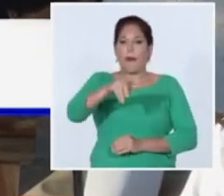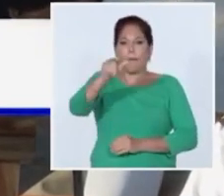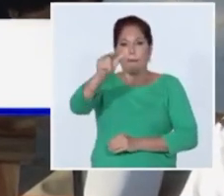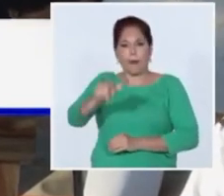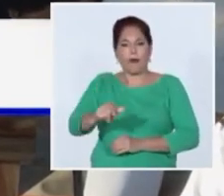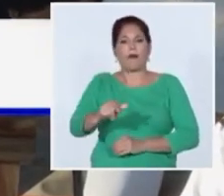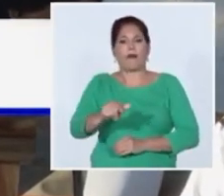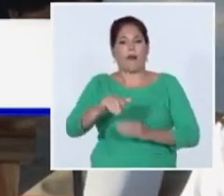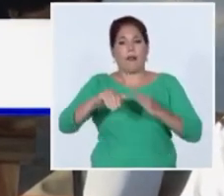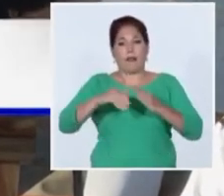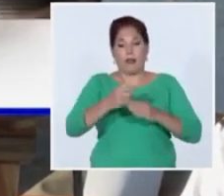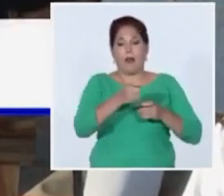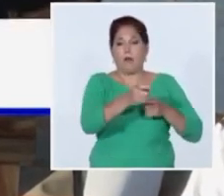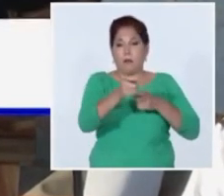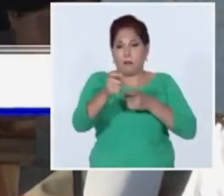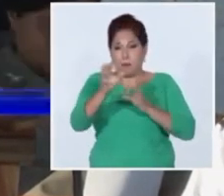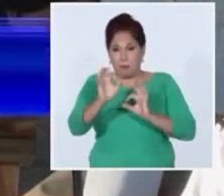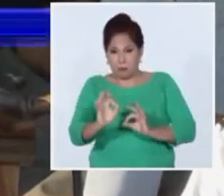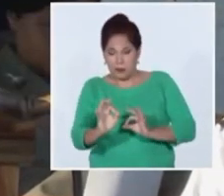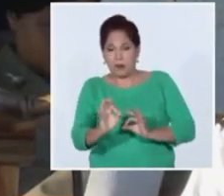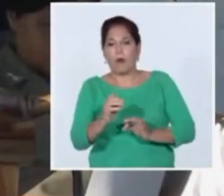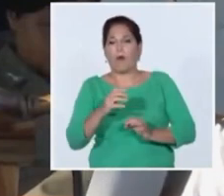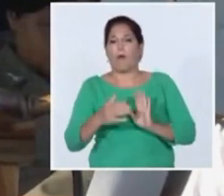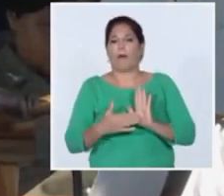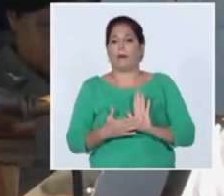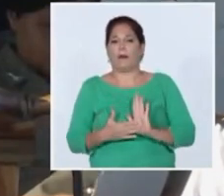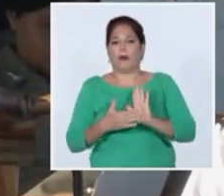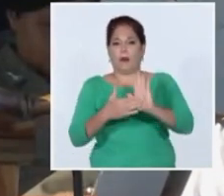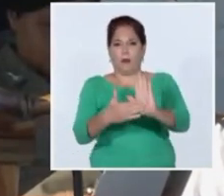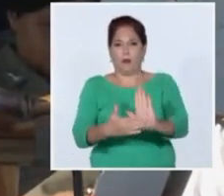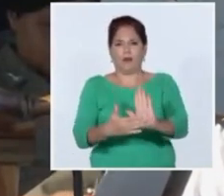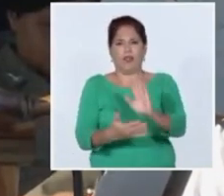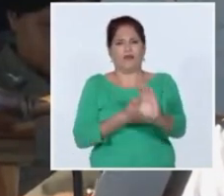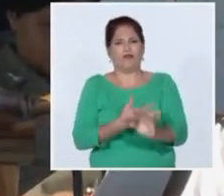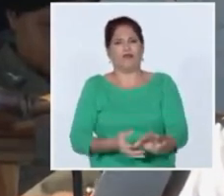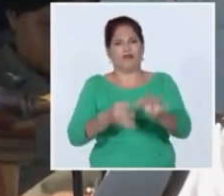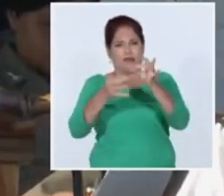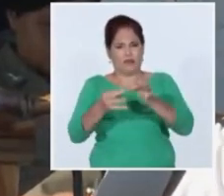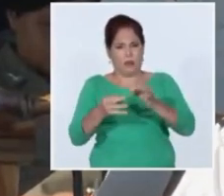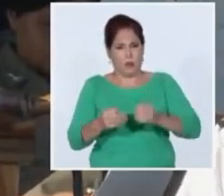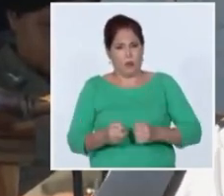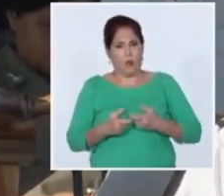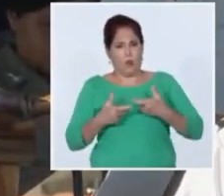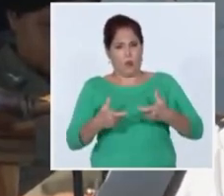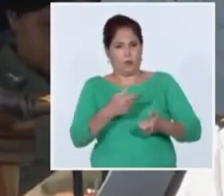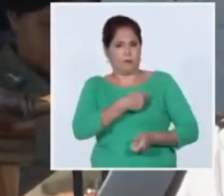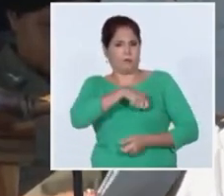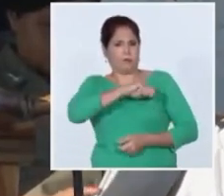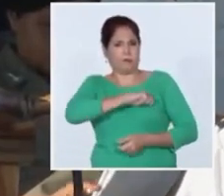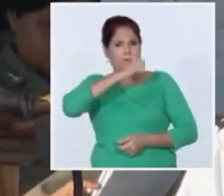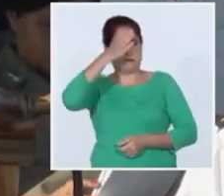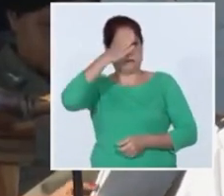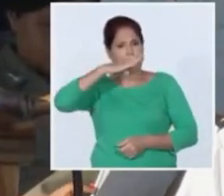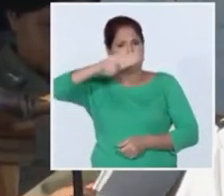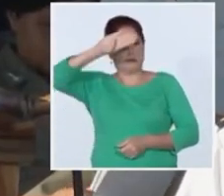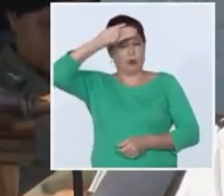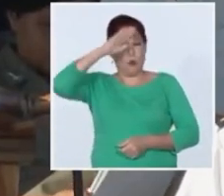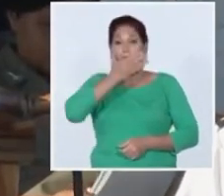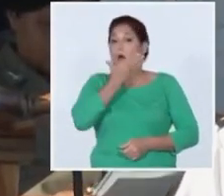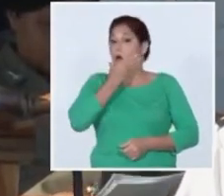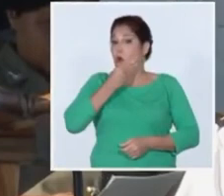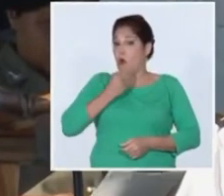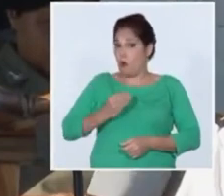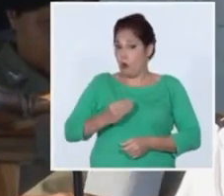días de gloria con la demostración fehaciente del arrojo y coraje del pueblo de los jóvenes que bajo la